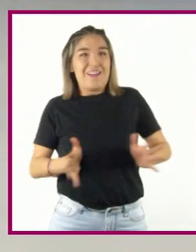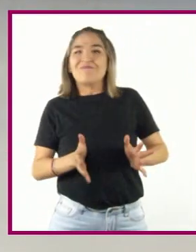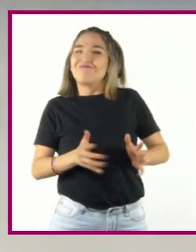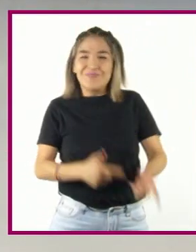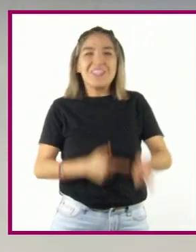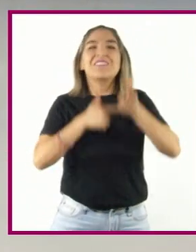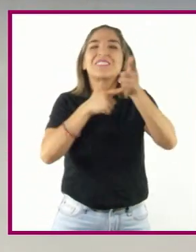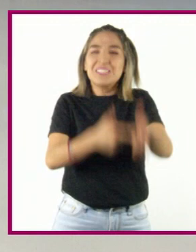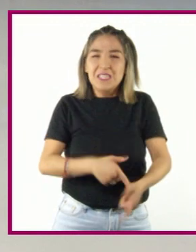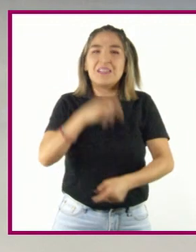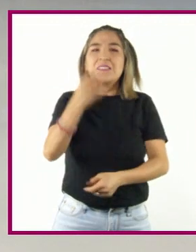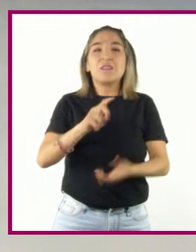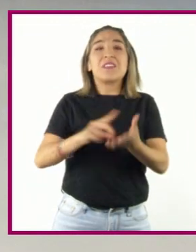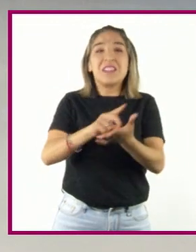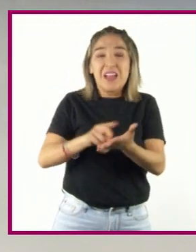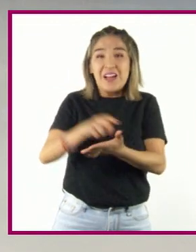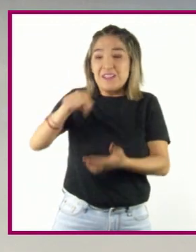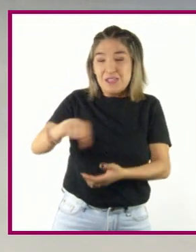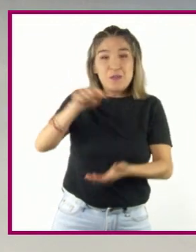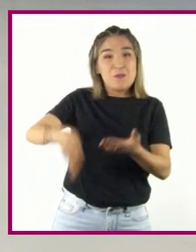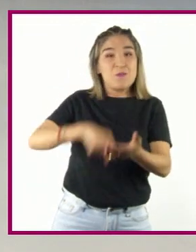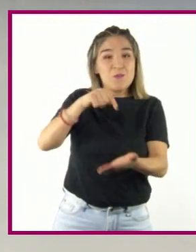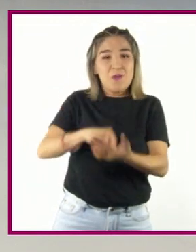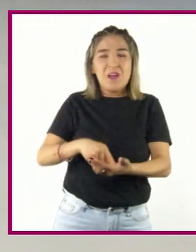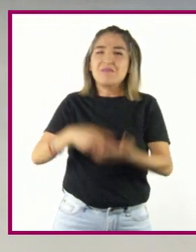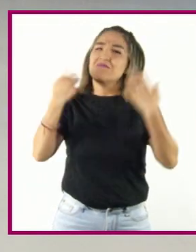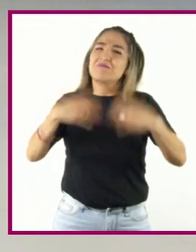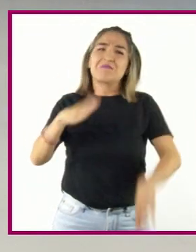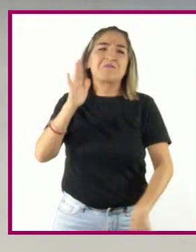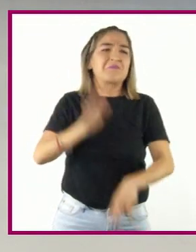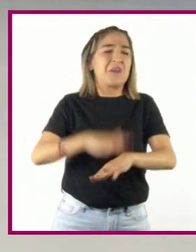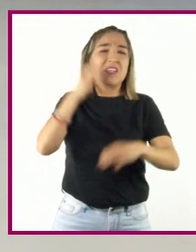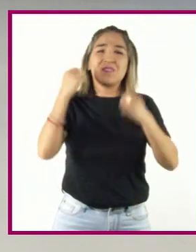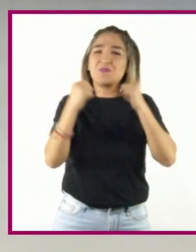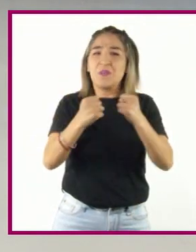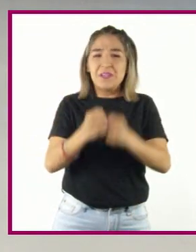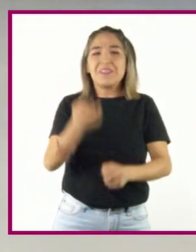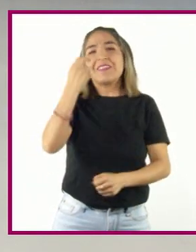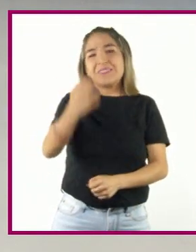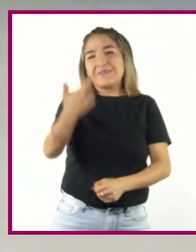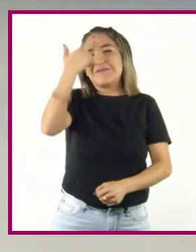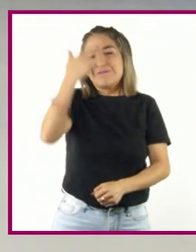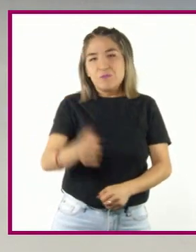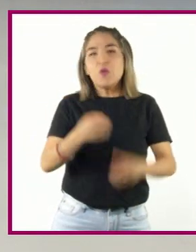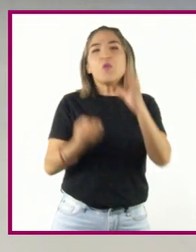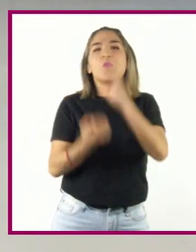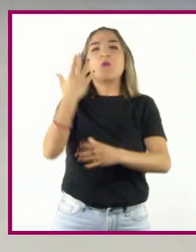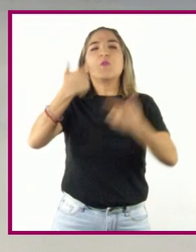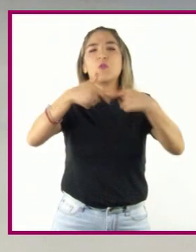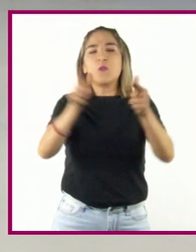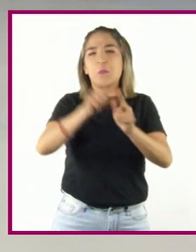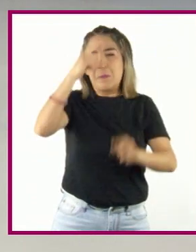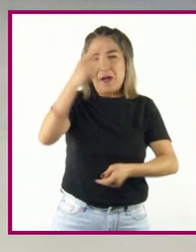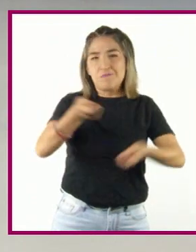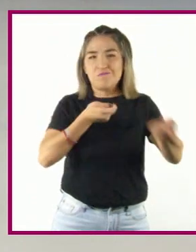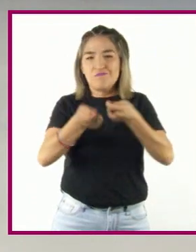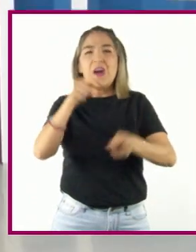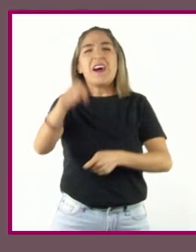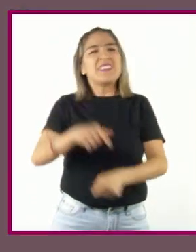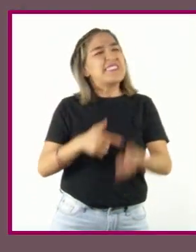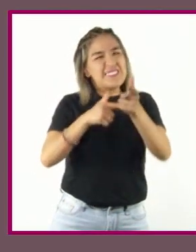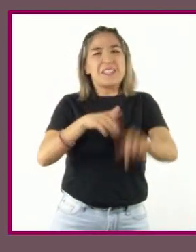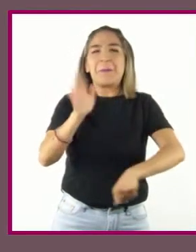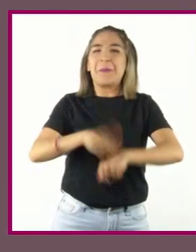pues la demanda de las drogas en el país del norte es tan alta que pronto surgirían nuevos grupos para dirigir esta actividad ilegal.